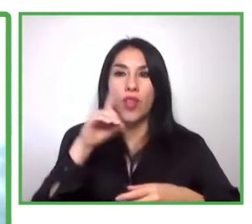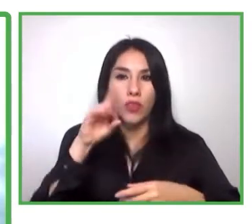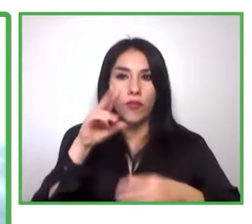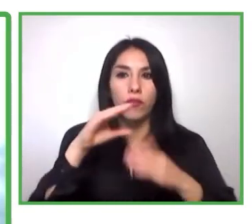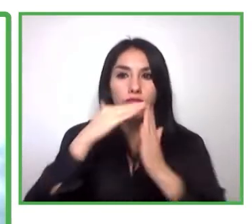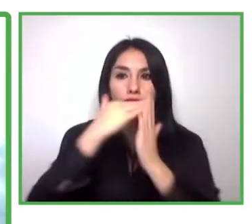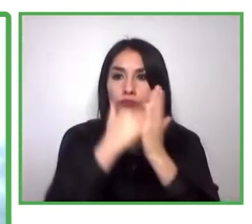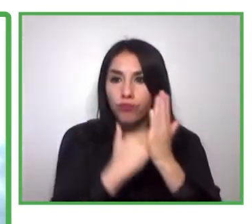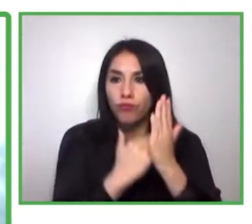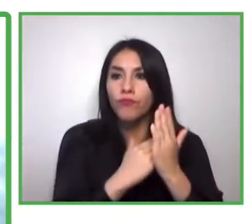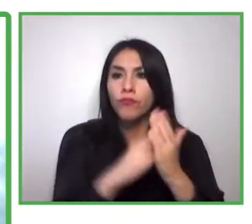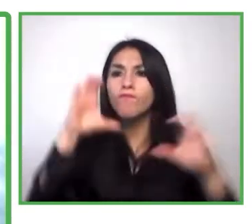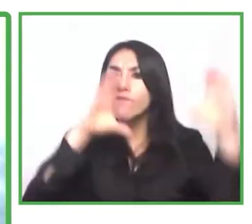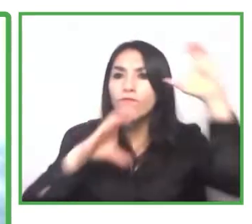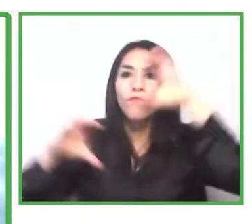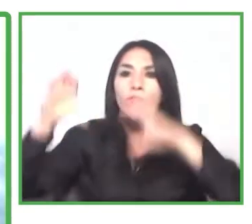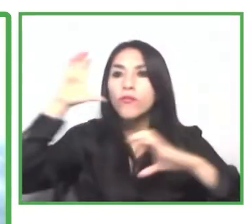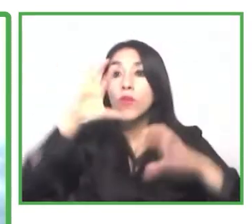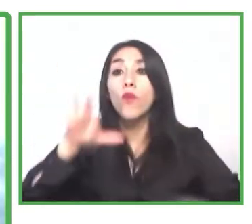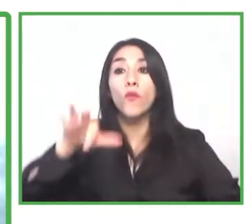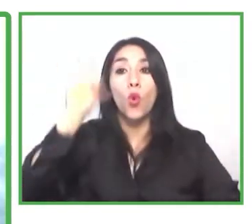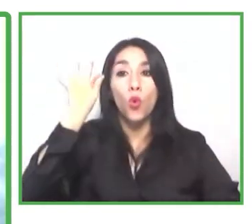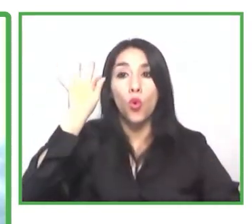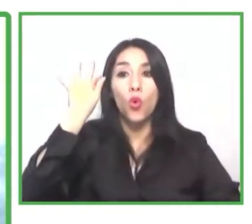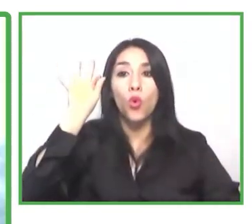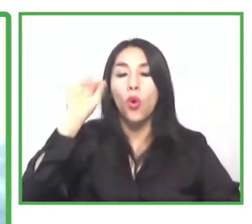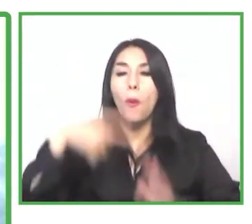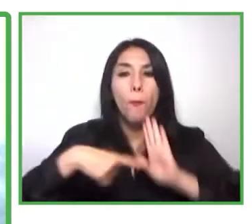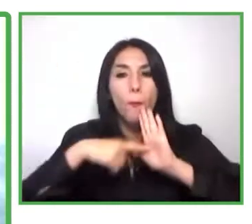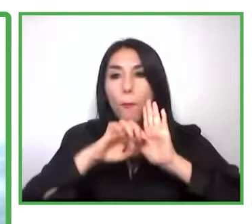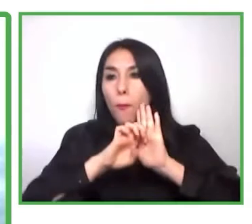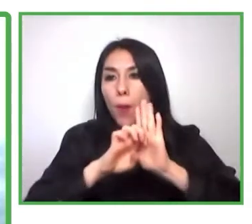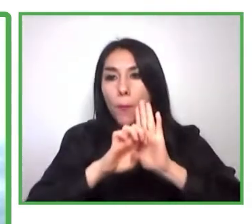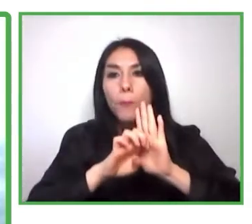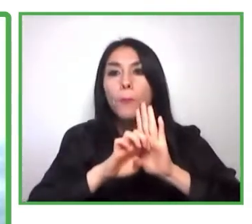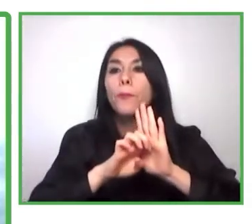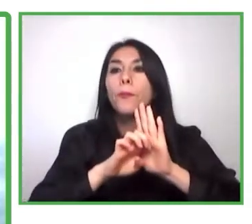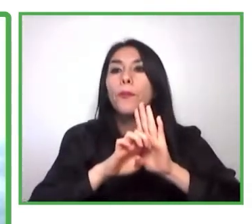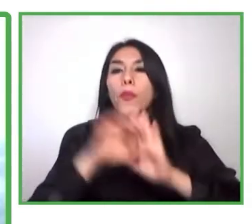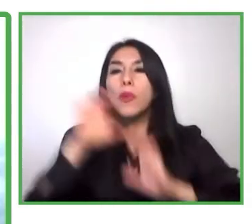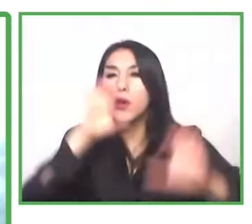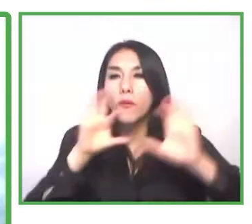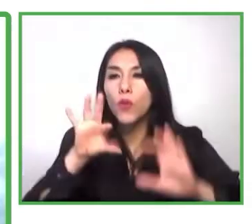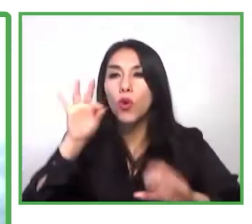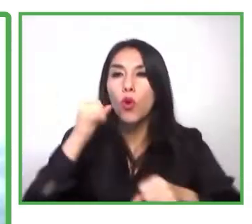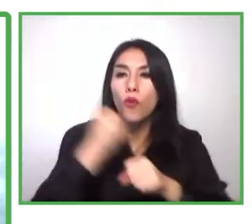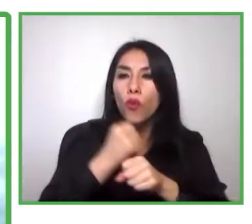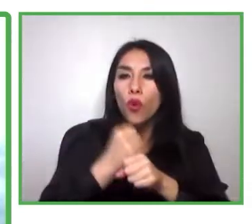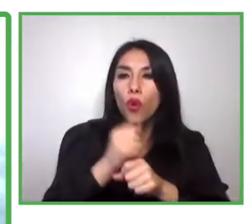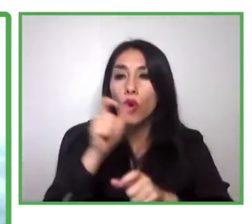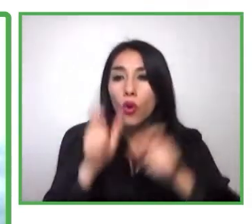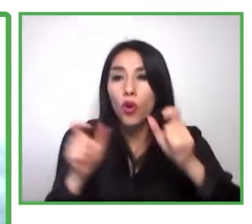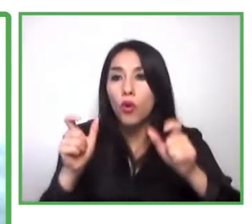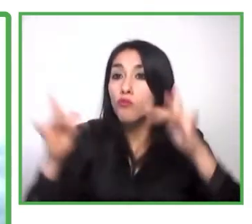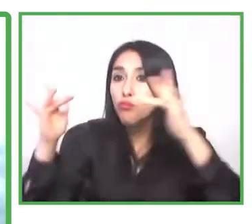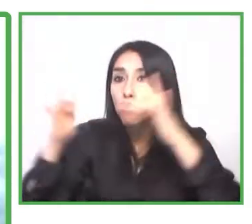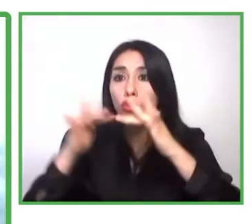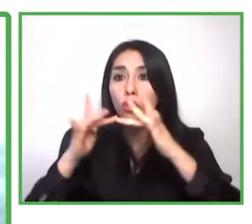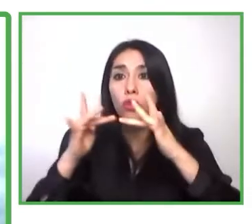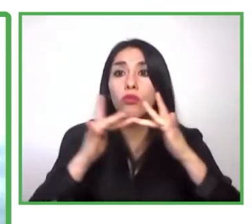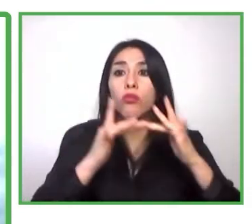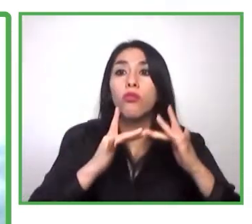talentoinclusivo.com, va a estar Jim Incluyete, va a estar Incluyeme.com y Expo Inclusión.